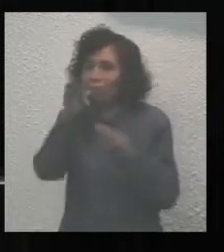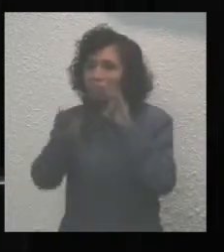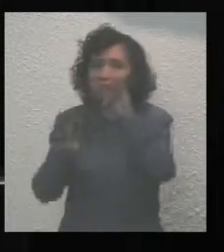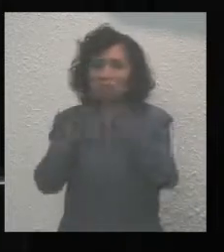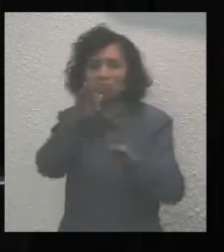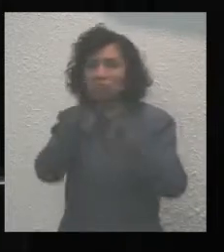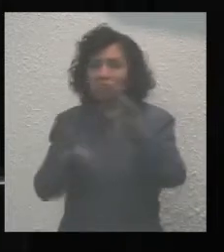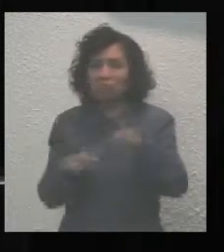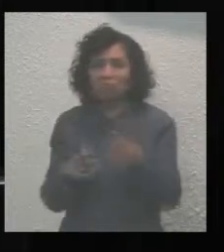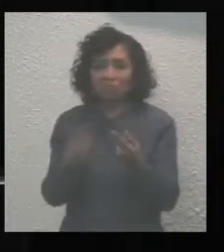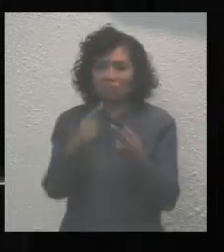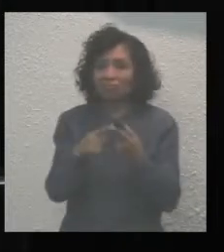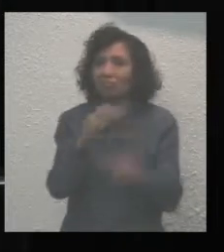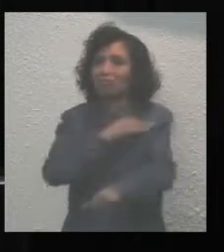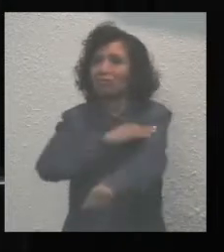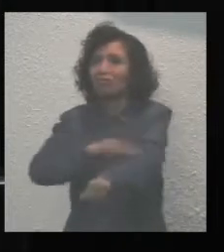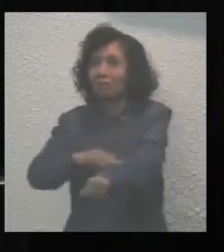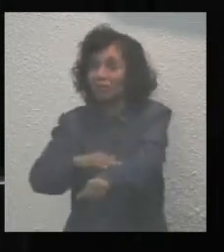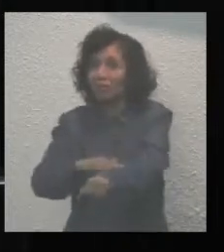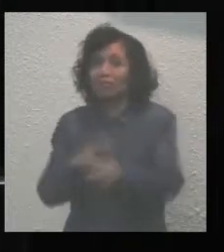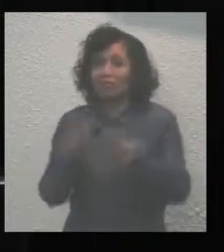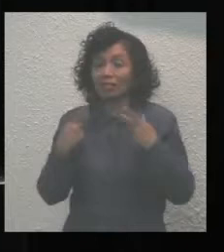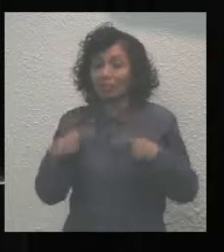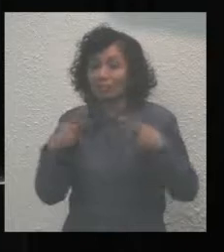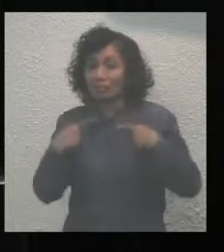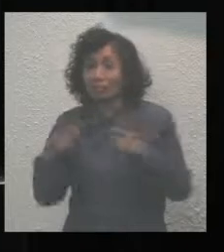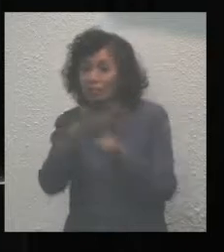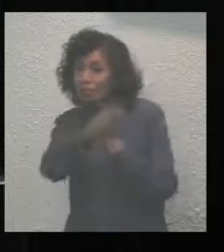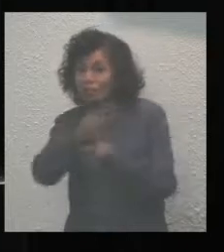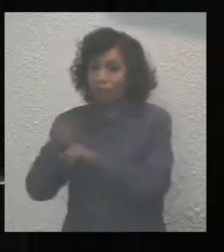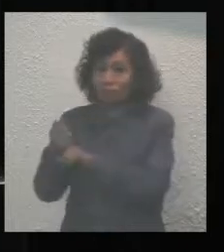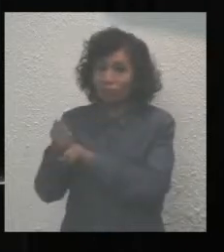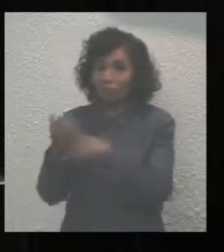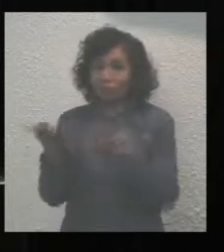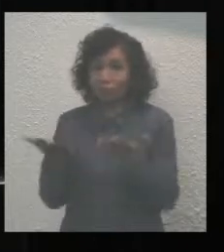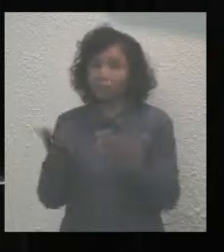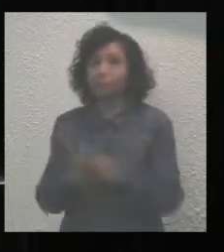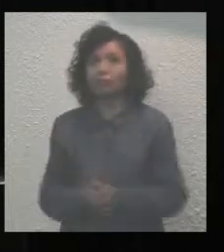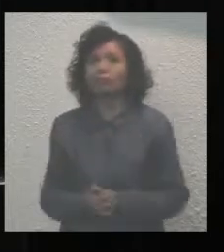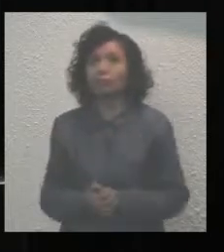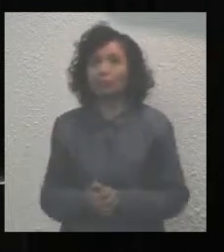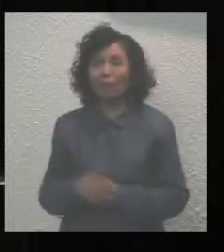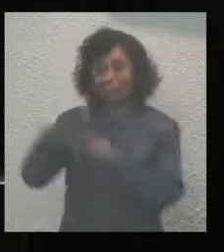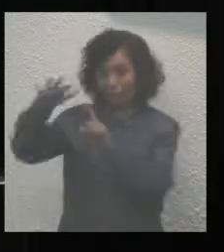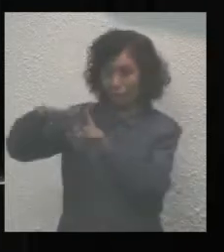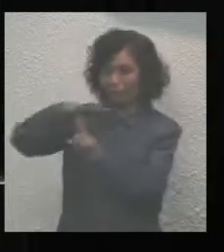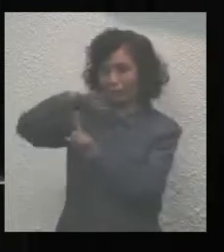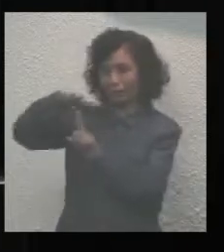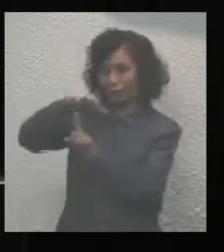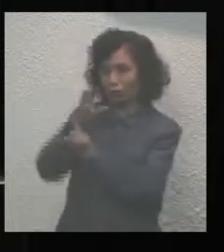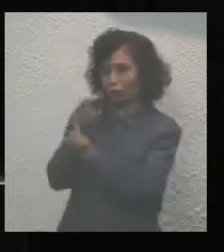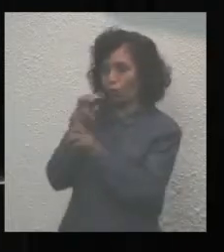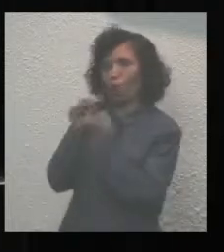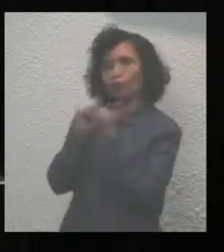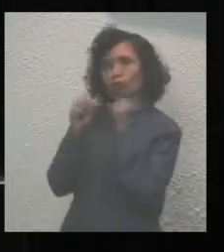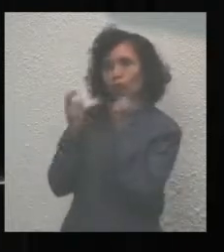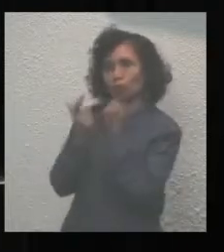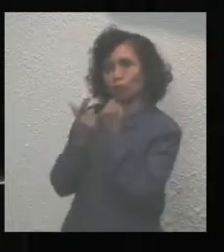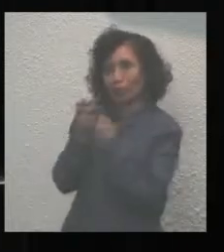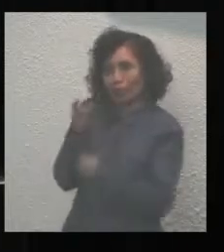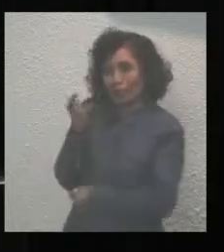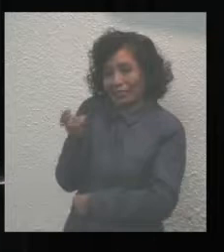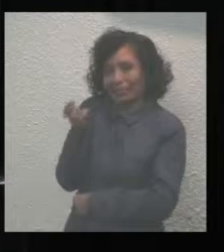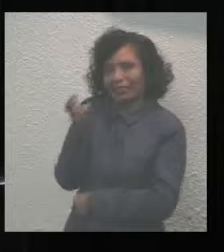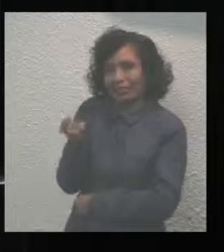de los familiares de las personas desaparecidas. El entorno social de Quintana Roo también está marcado